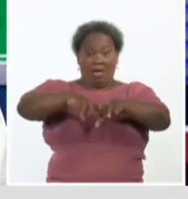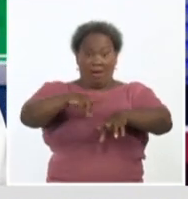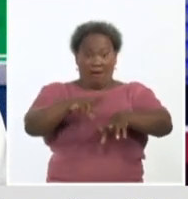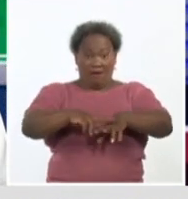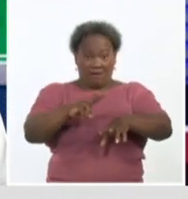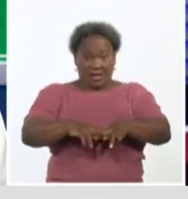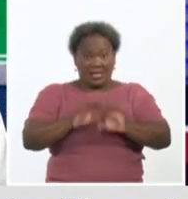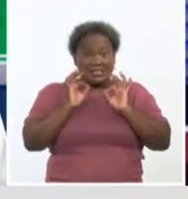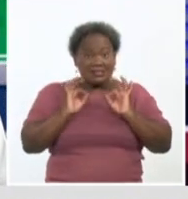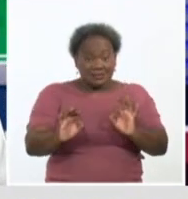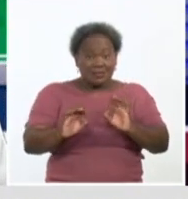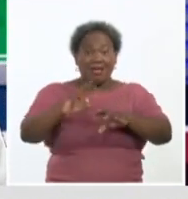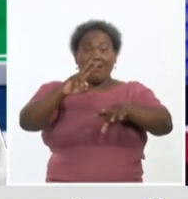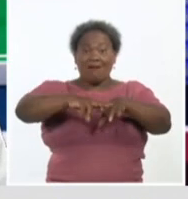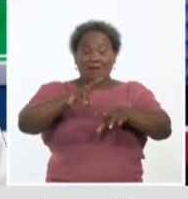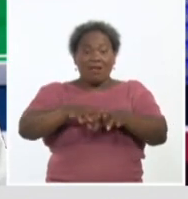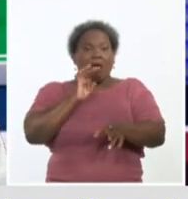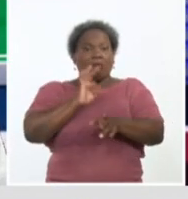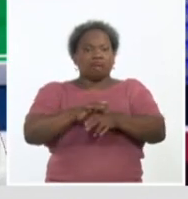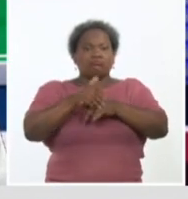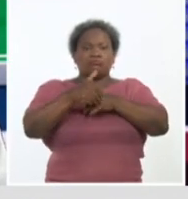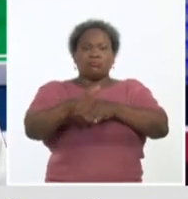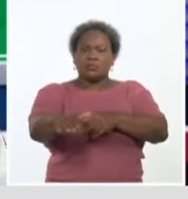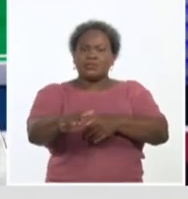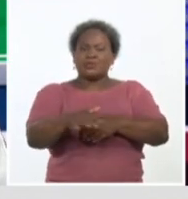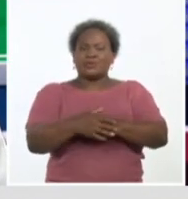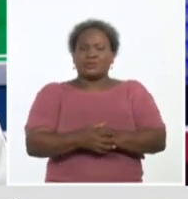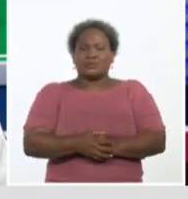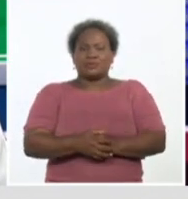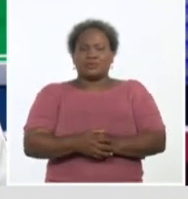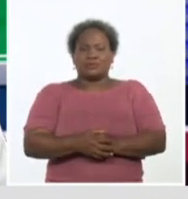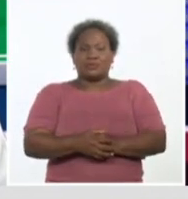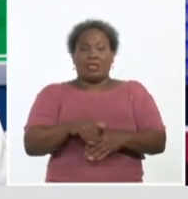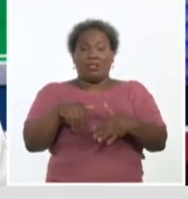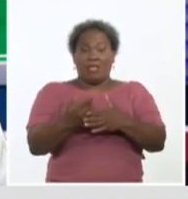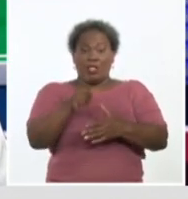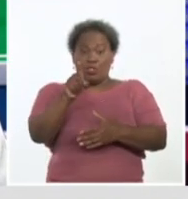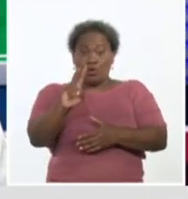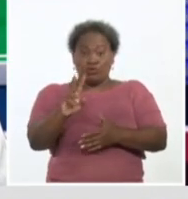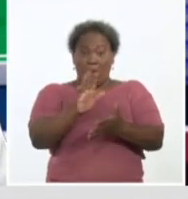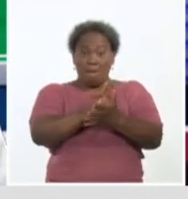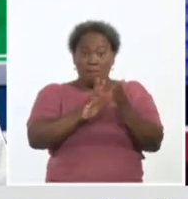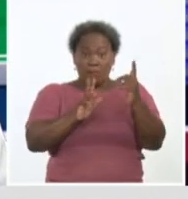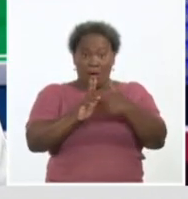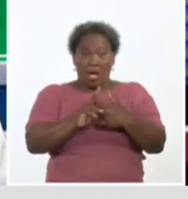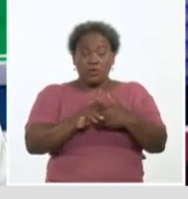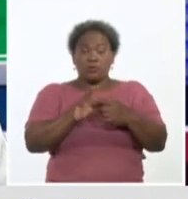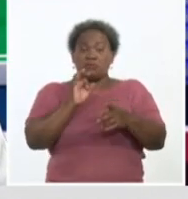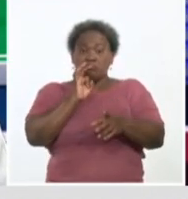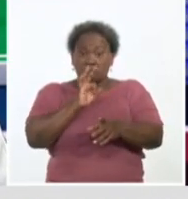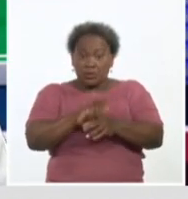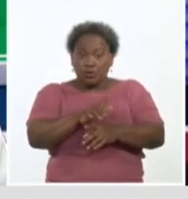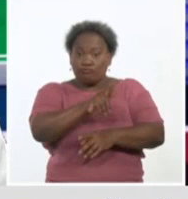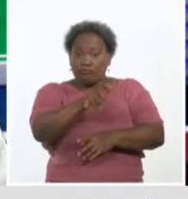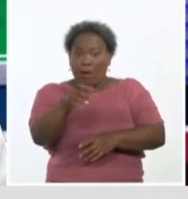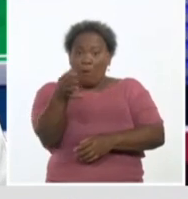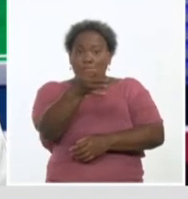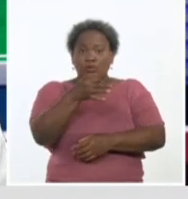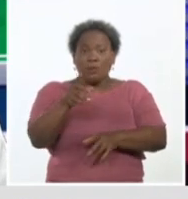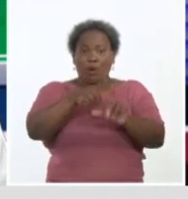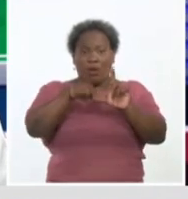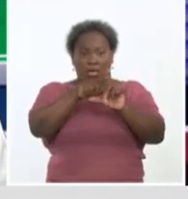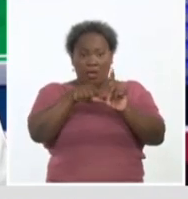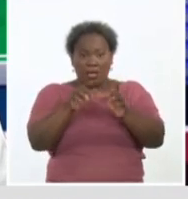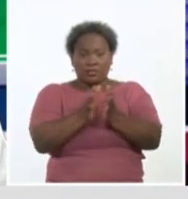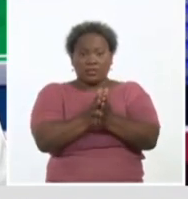específicamente, bueno, inició la intervención el día 12 de mayo. Comenzamos con los municipios Regla, San